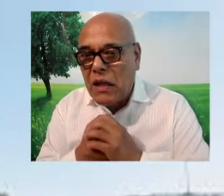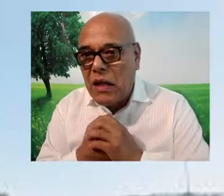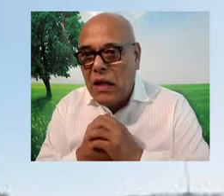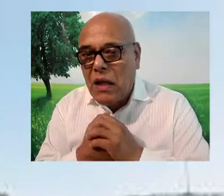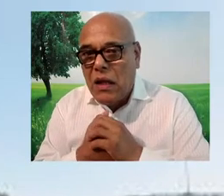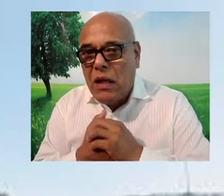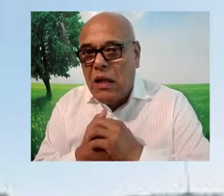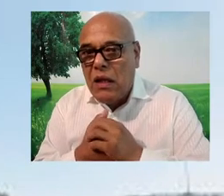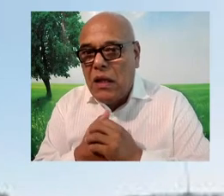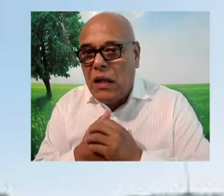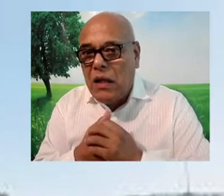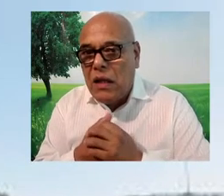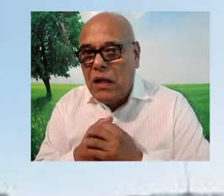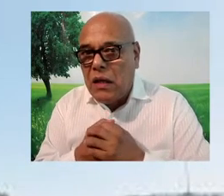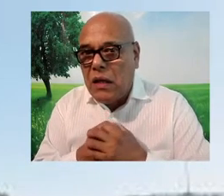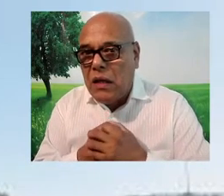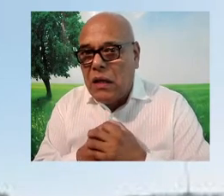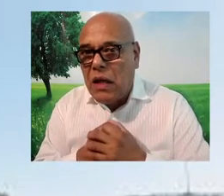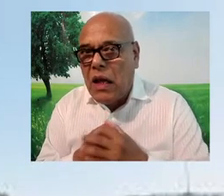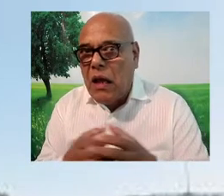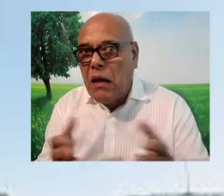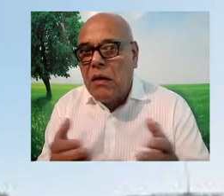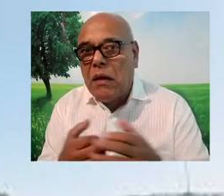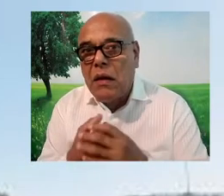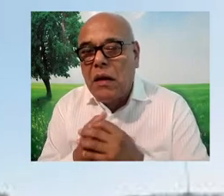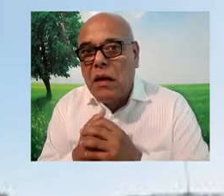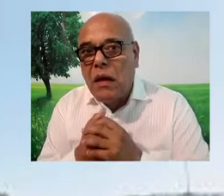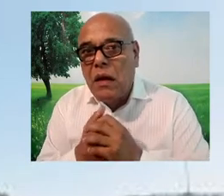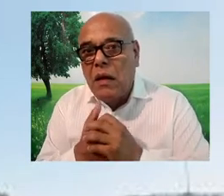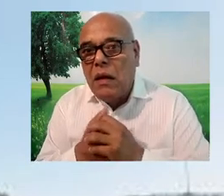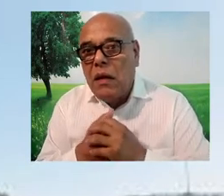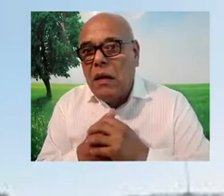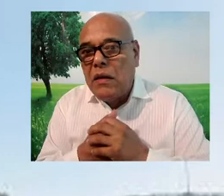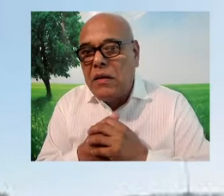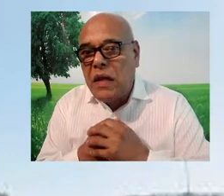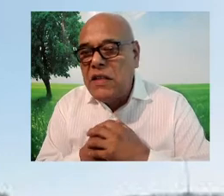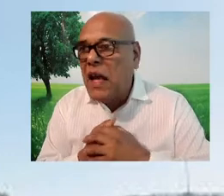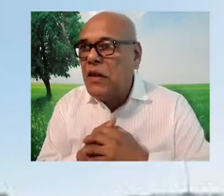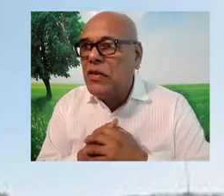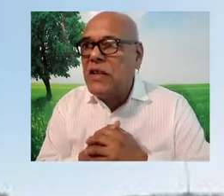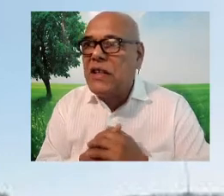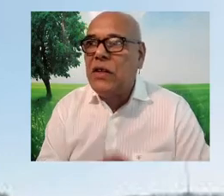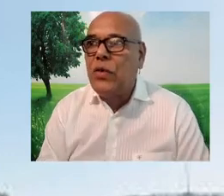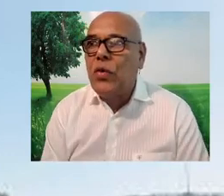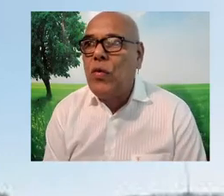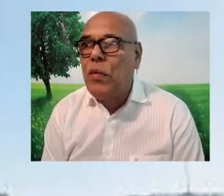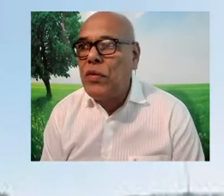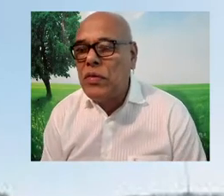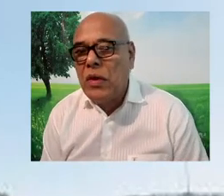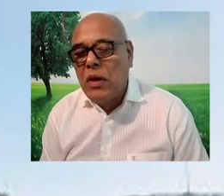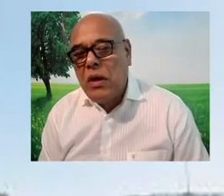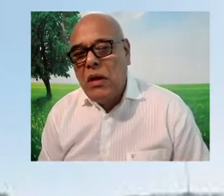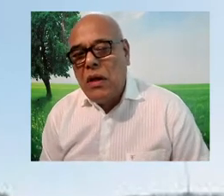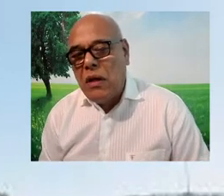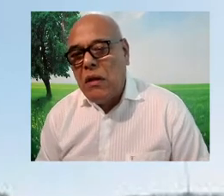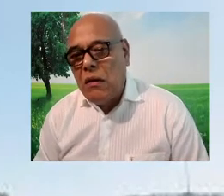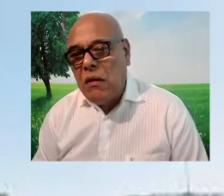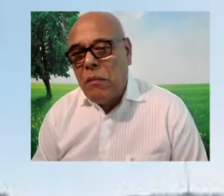600 o 700 grupos